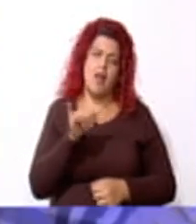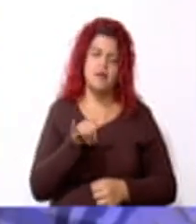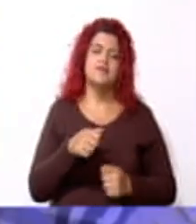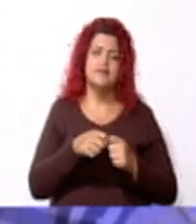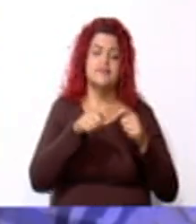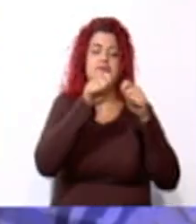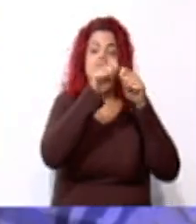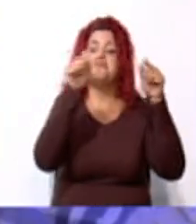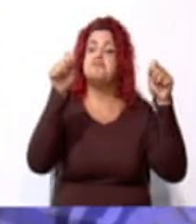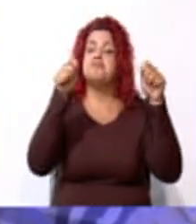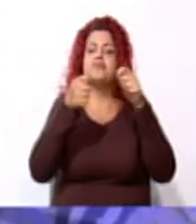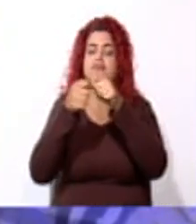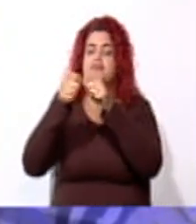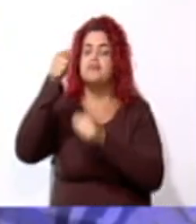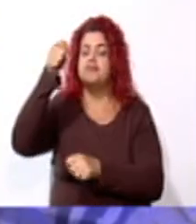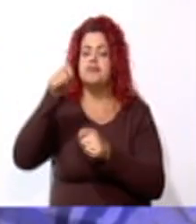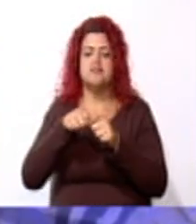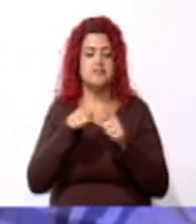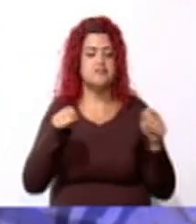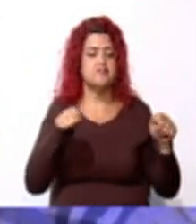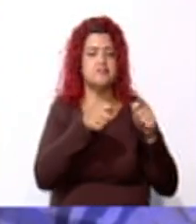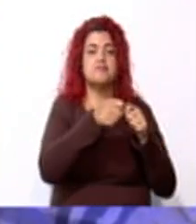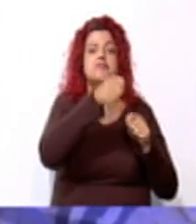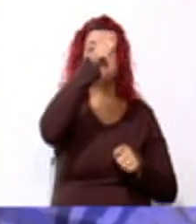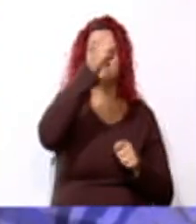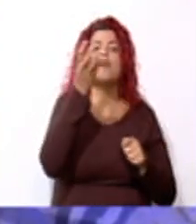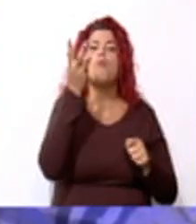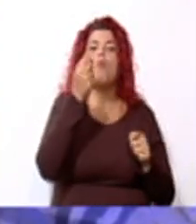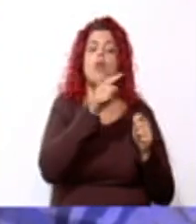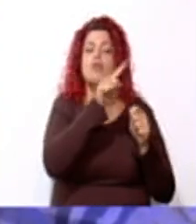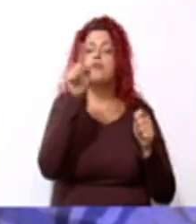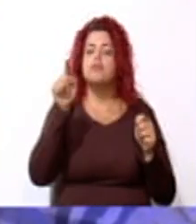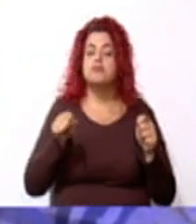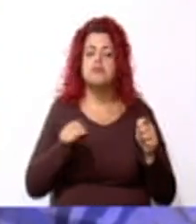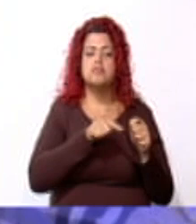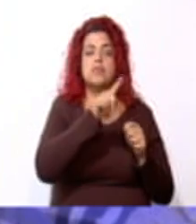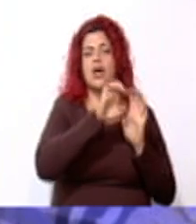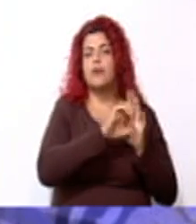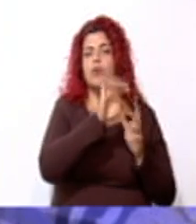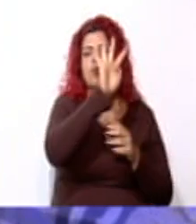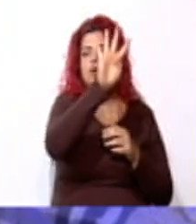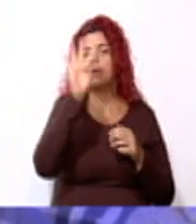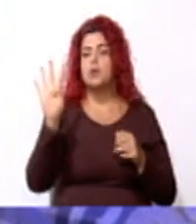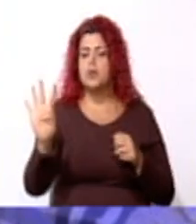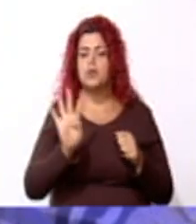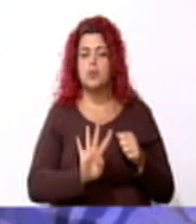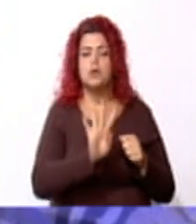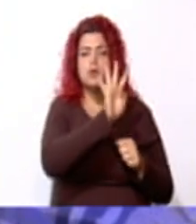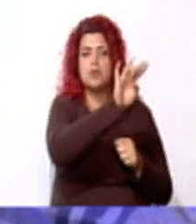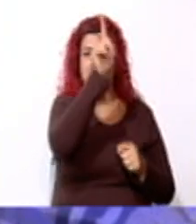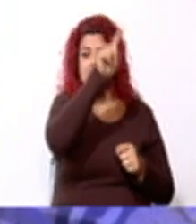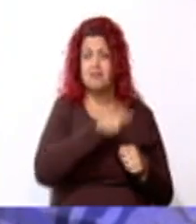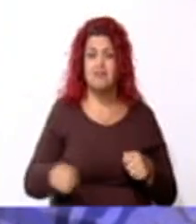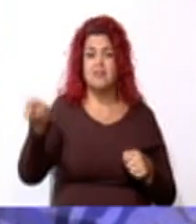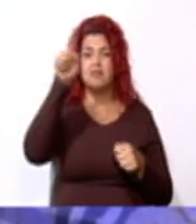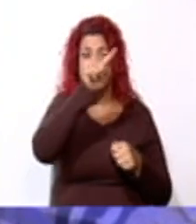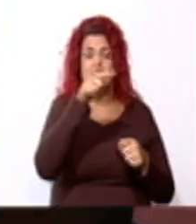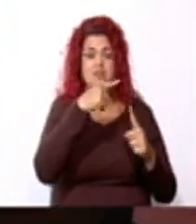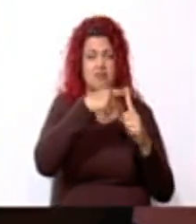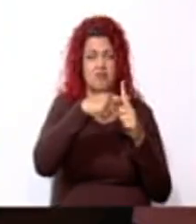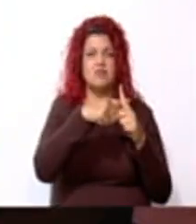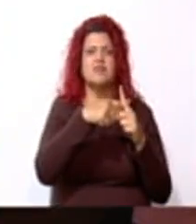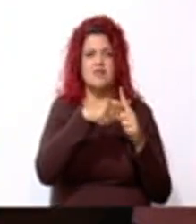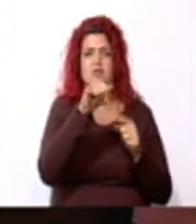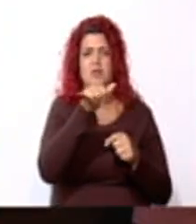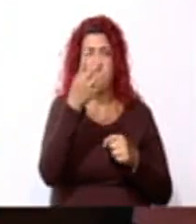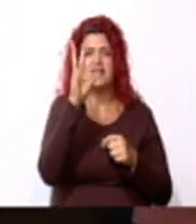Por ejemplo, este lado mide 4 centímetros, este también, este lado 4 y este también 4, sumados me darían 16 centímetros.